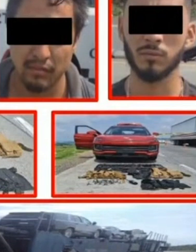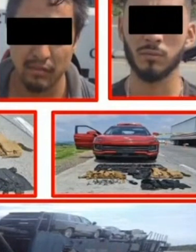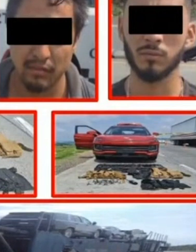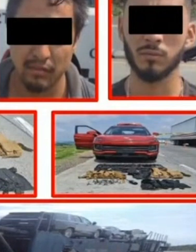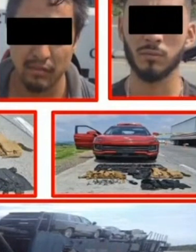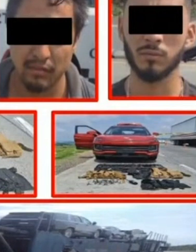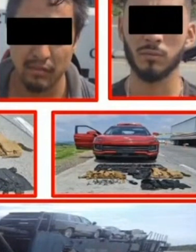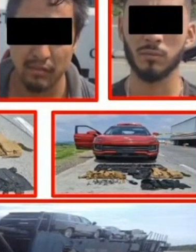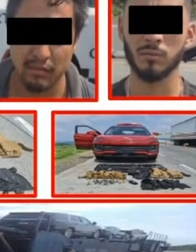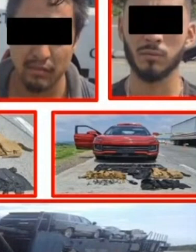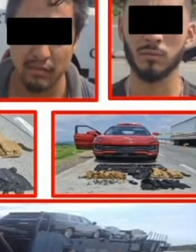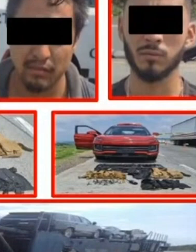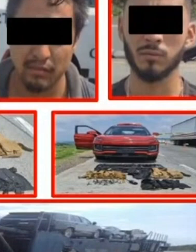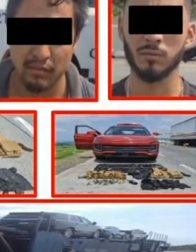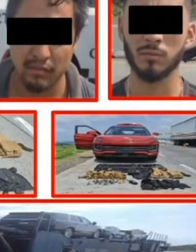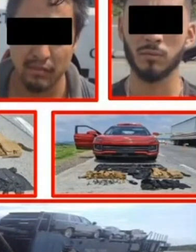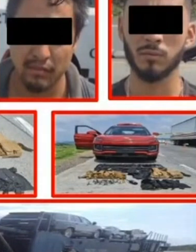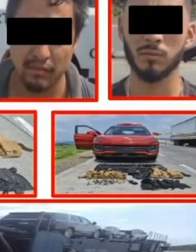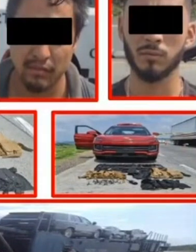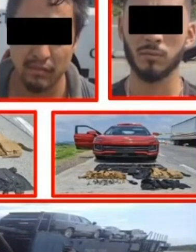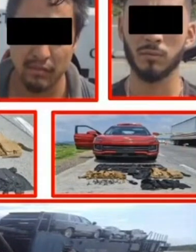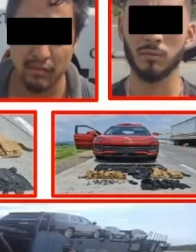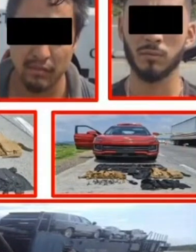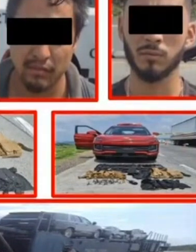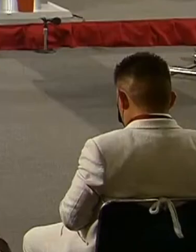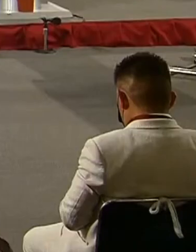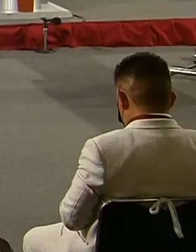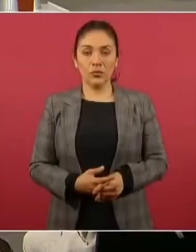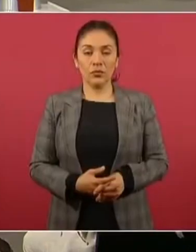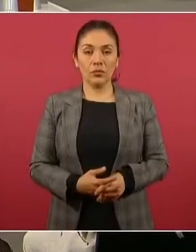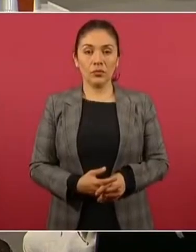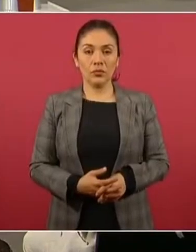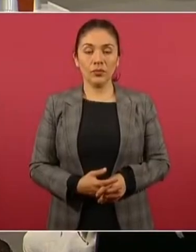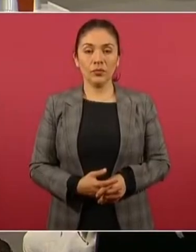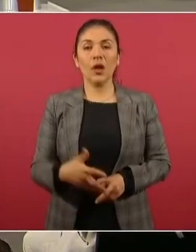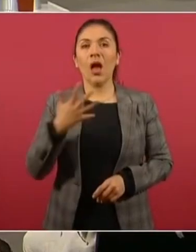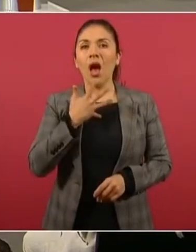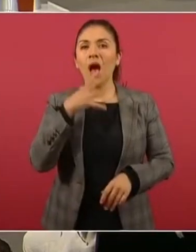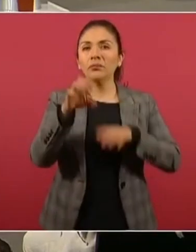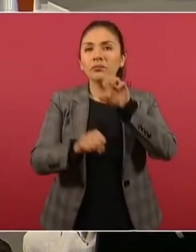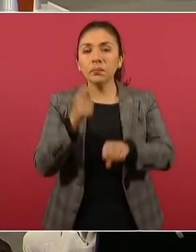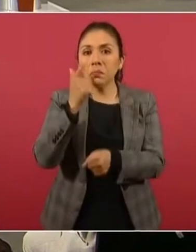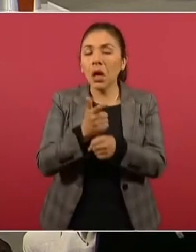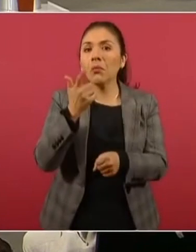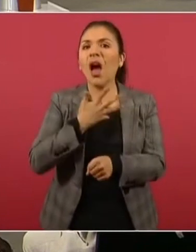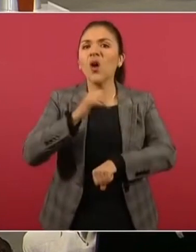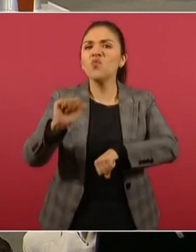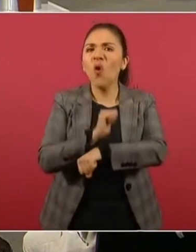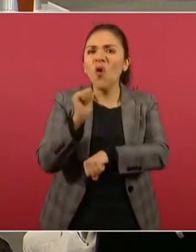largas, con un tractocamión y seis vehículos, entre otros instrumentos. Siguiente.